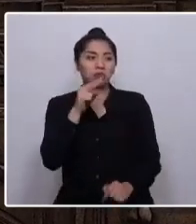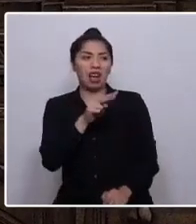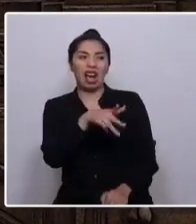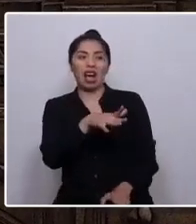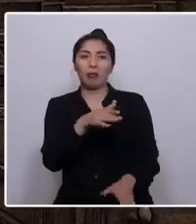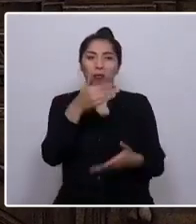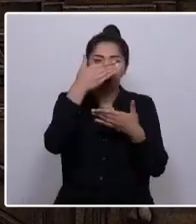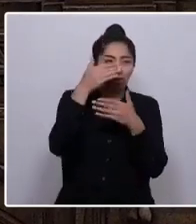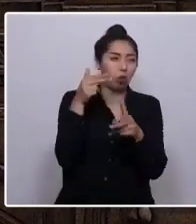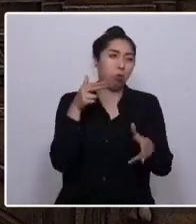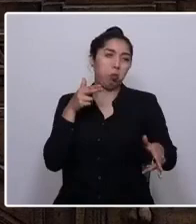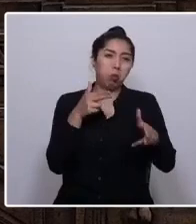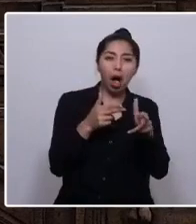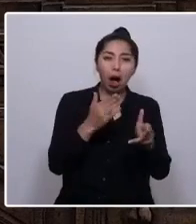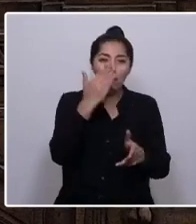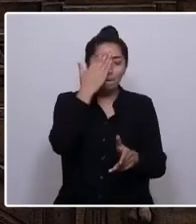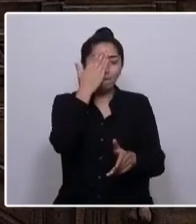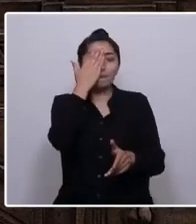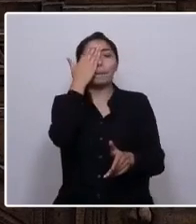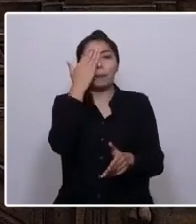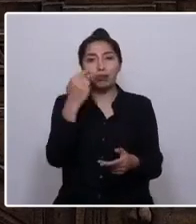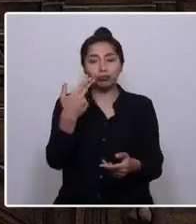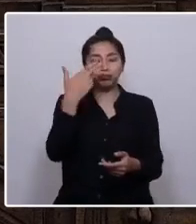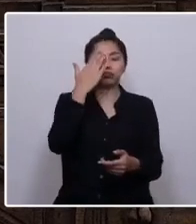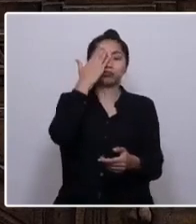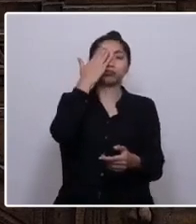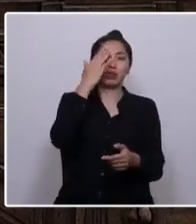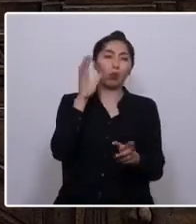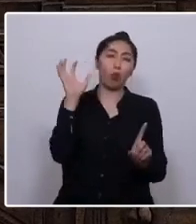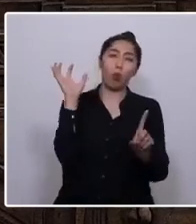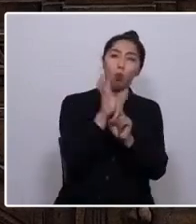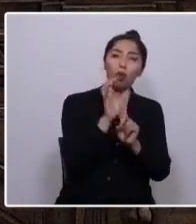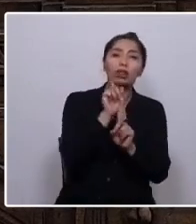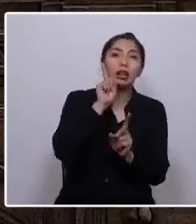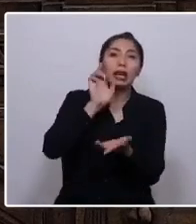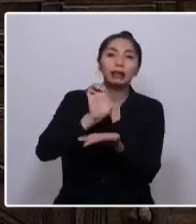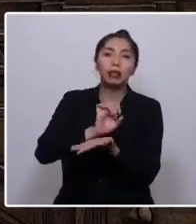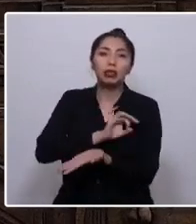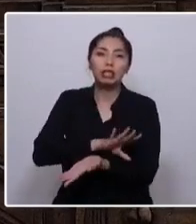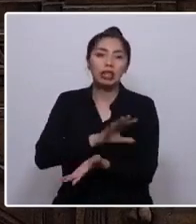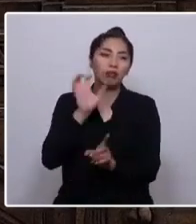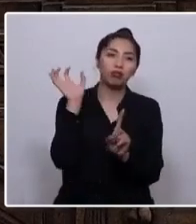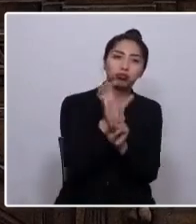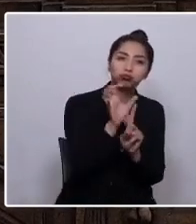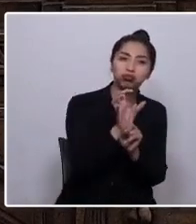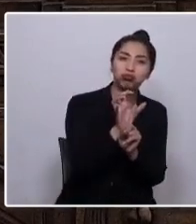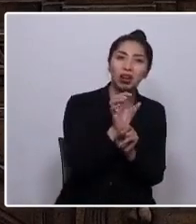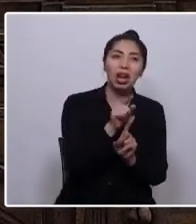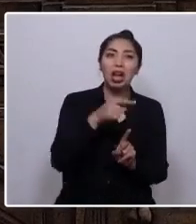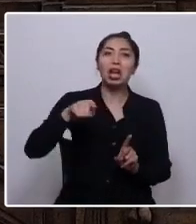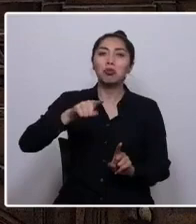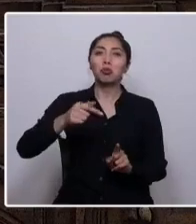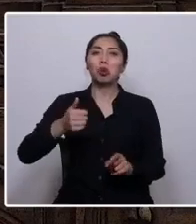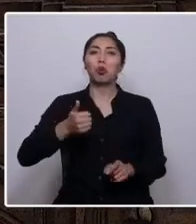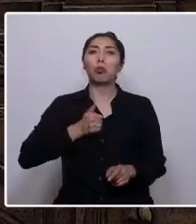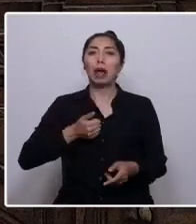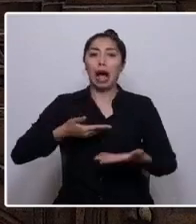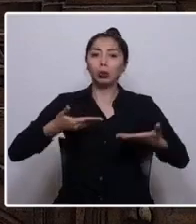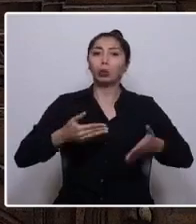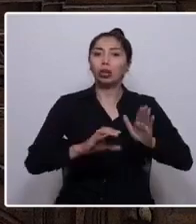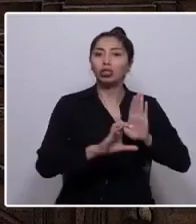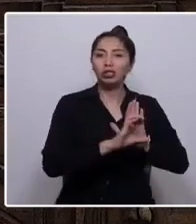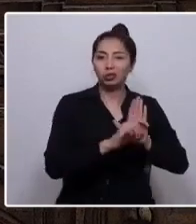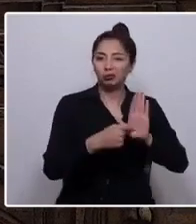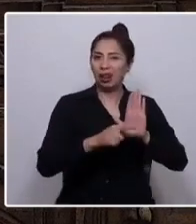mutilados, violentados por el Estado de Chile, los que han exigido terminar con la actual Constitución, ilegítima, que impuso un modelo